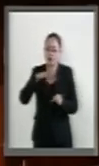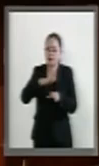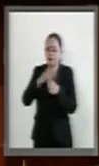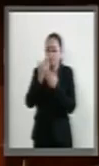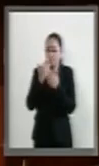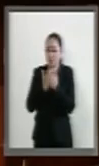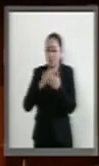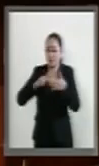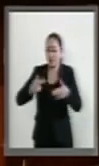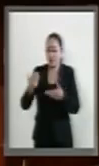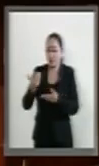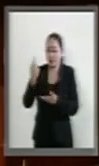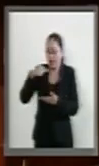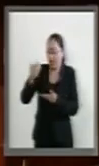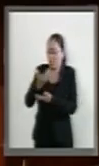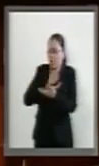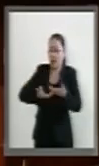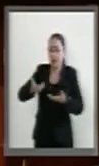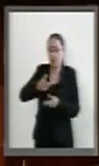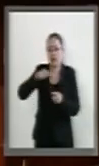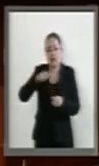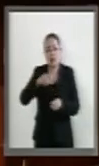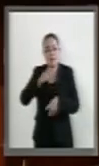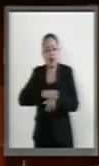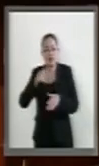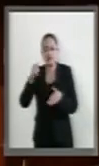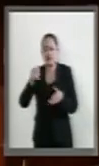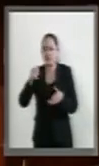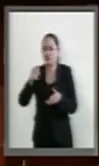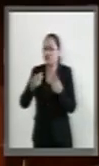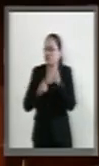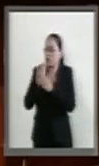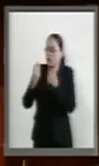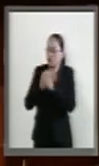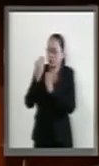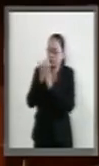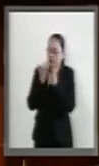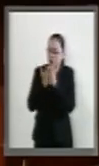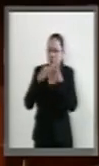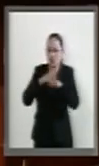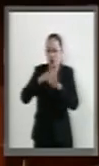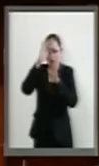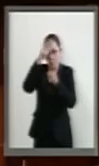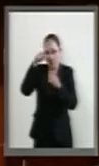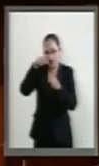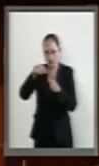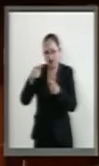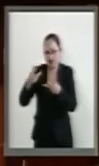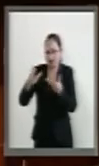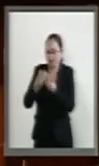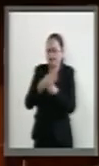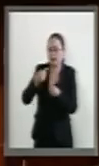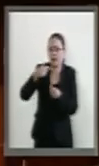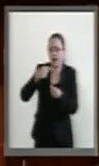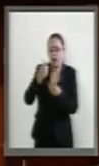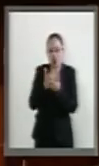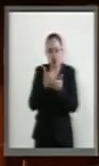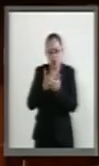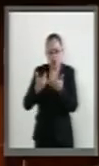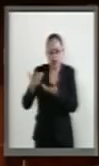comercial, buscando profundizar y actualizar nuestros acuerdos de complementación económica, y